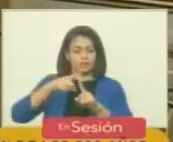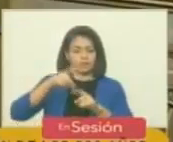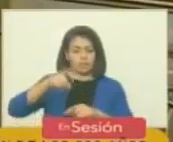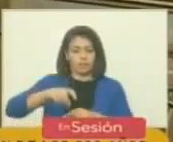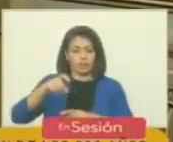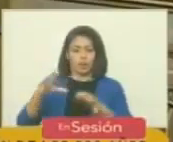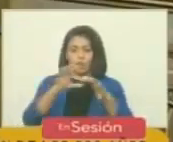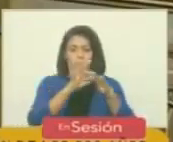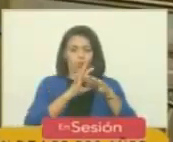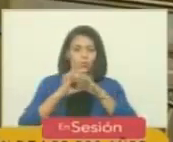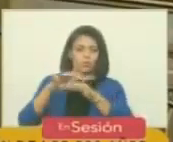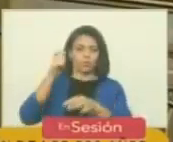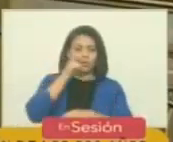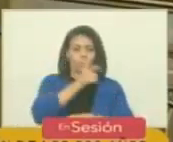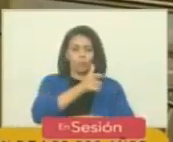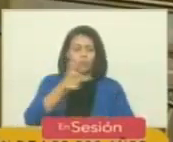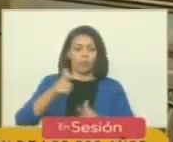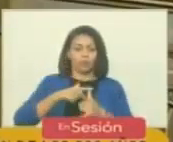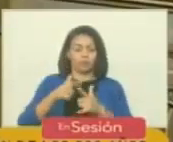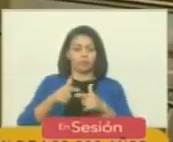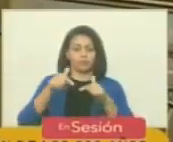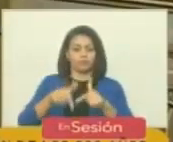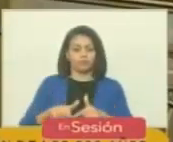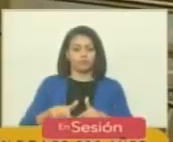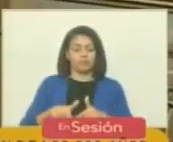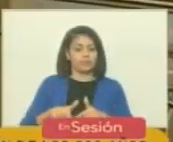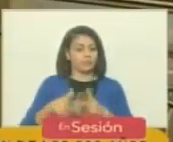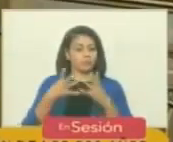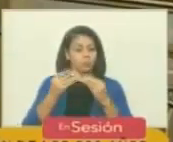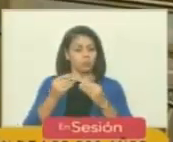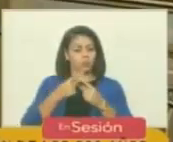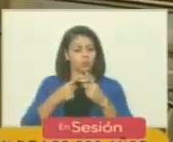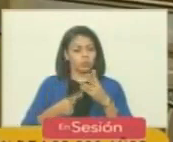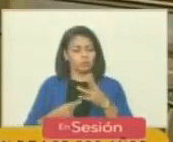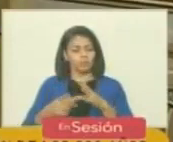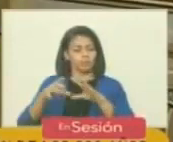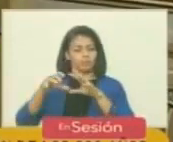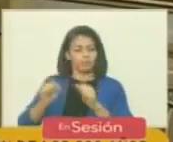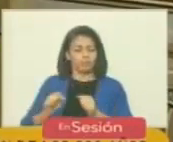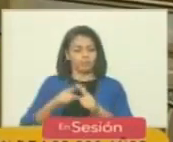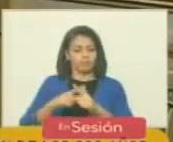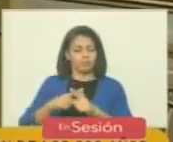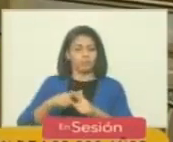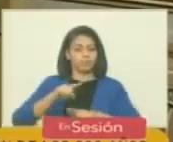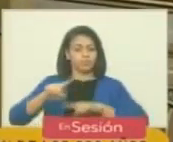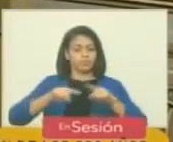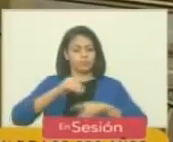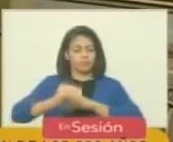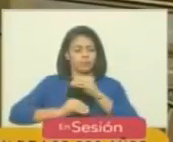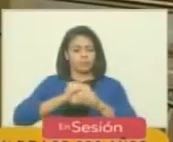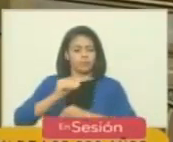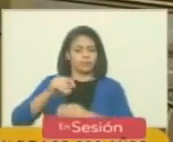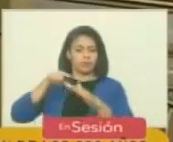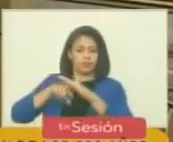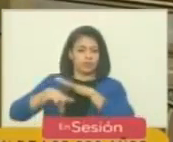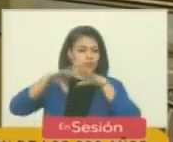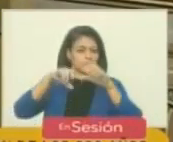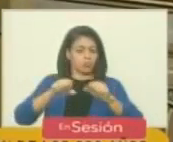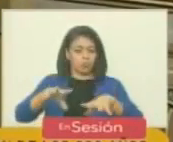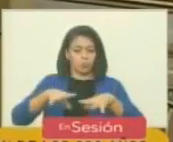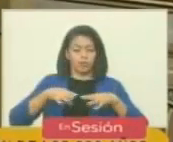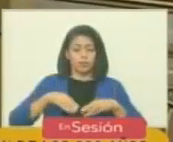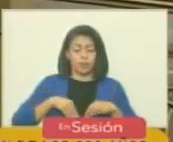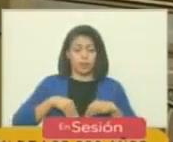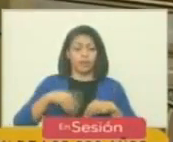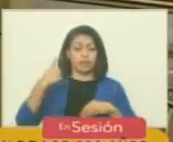de unión de los pueblos ante la voracidad hegemónica imperialista que violenta y desconoce el